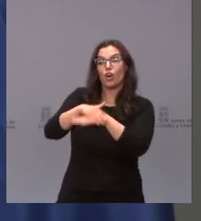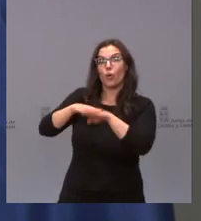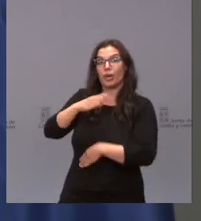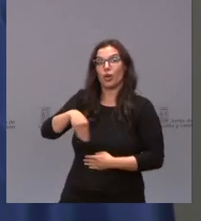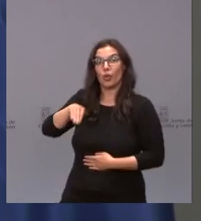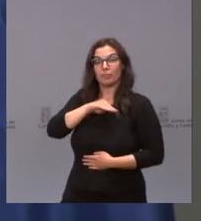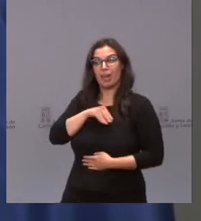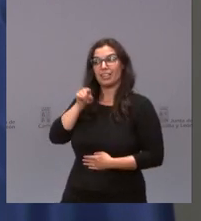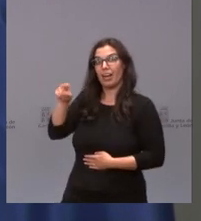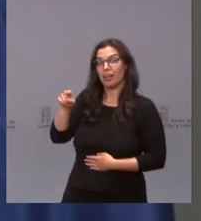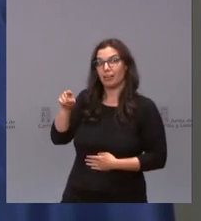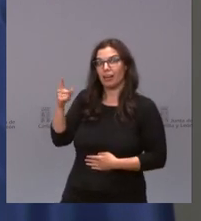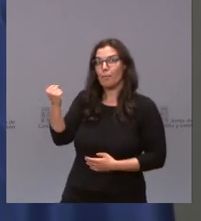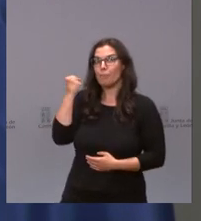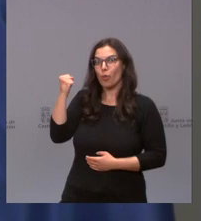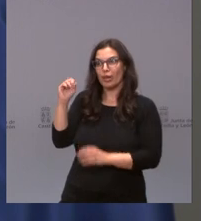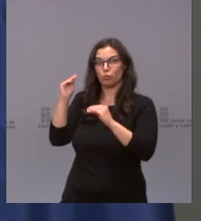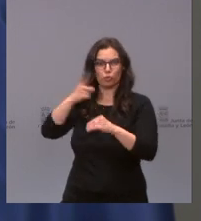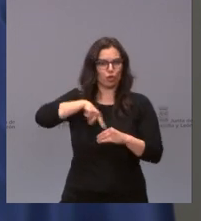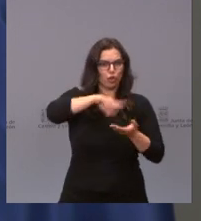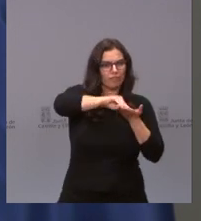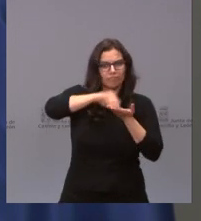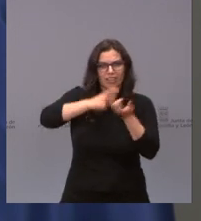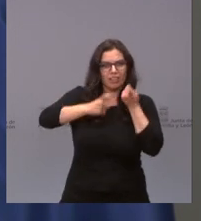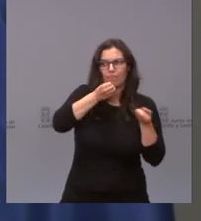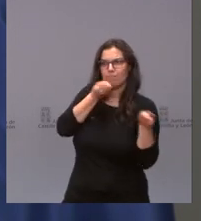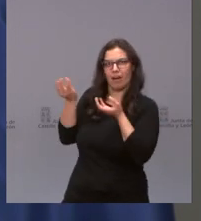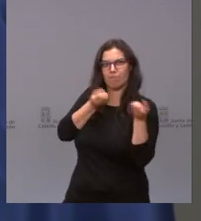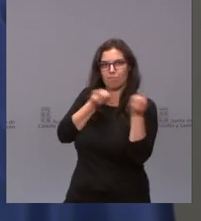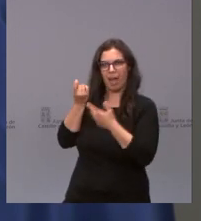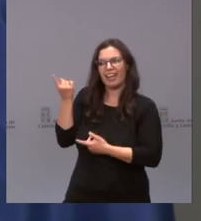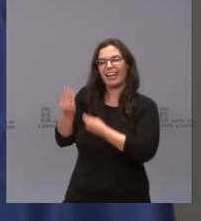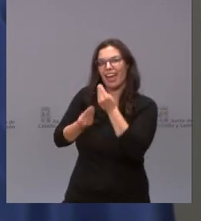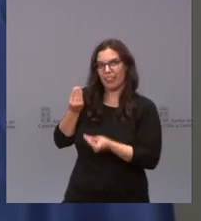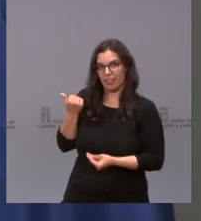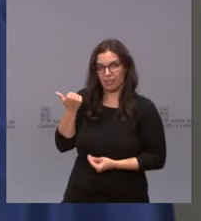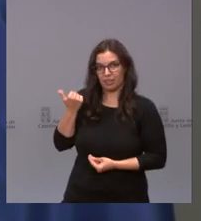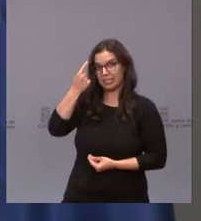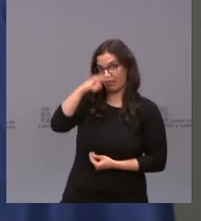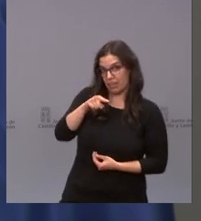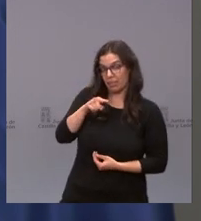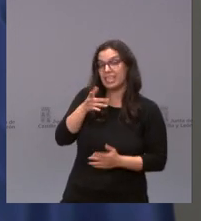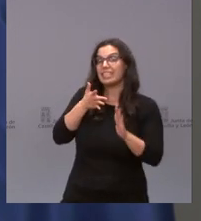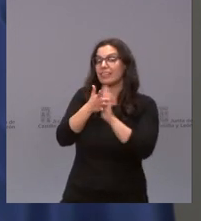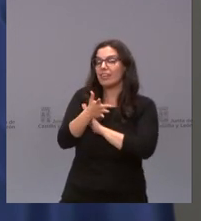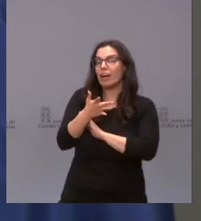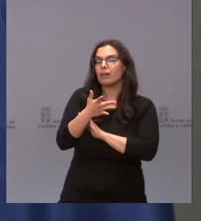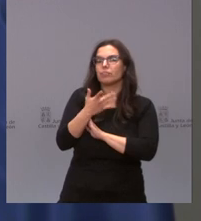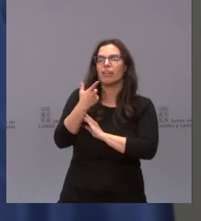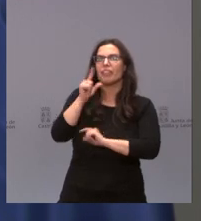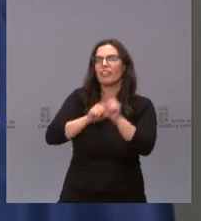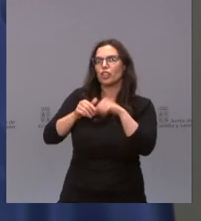con toda la información que le suministramos. Por tanto, es necesario saber qué decisiones se tomaron en el Ministerio de Sanidad, en